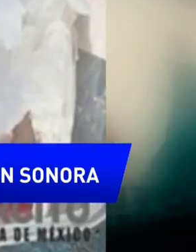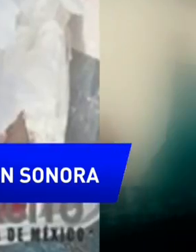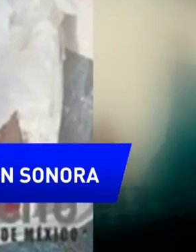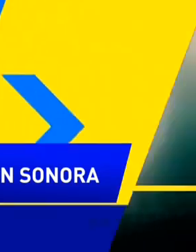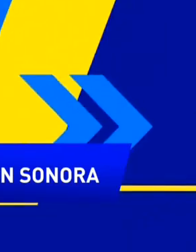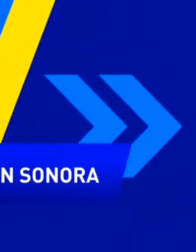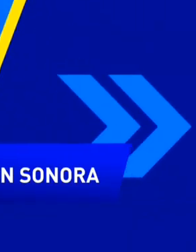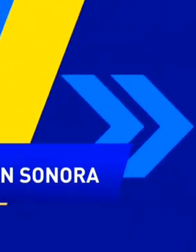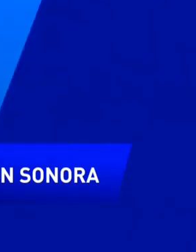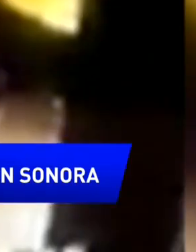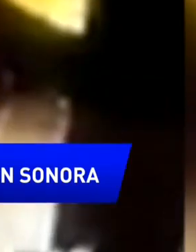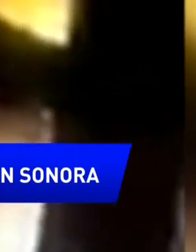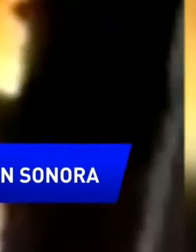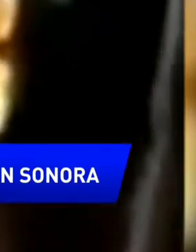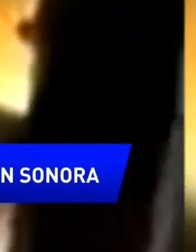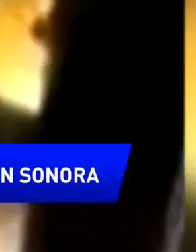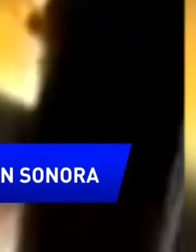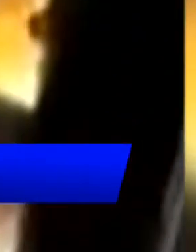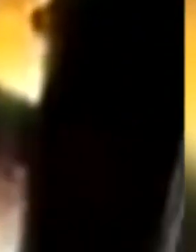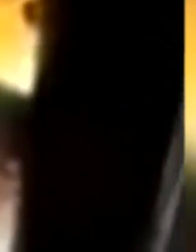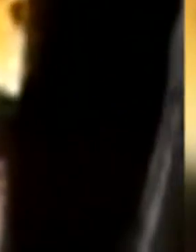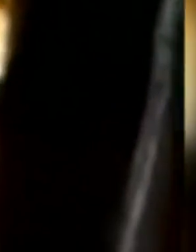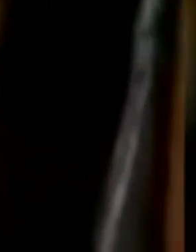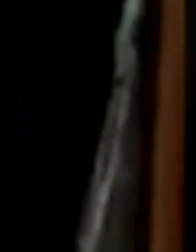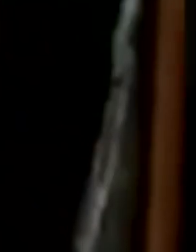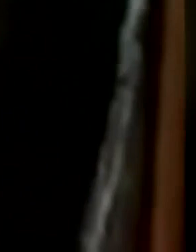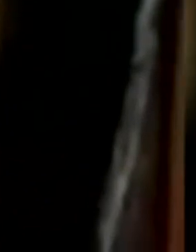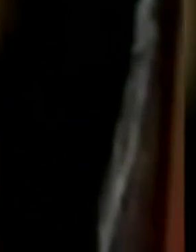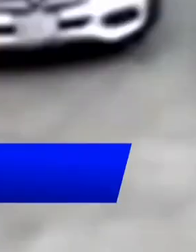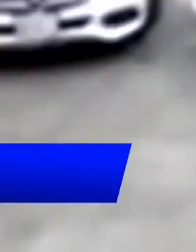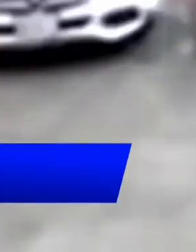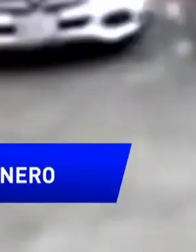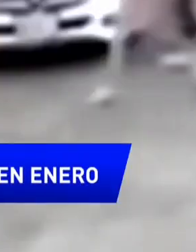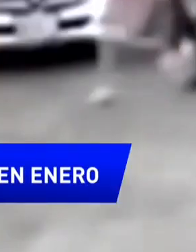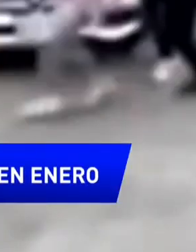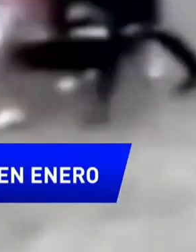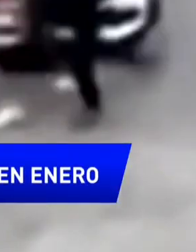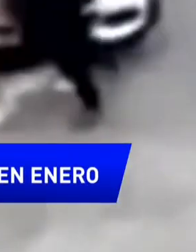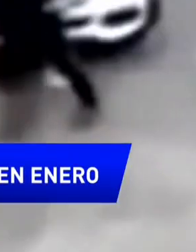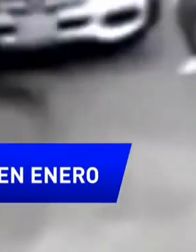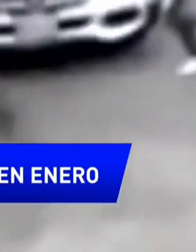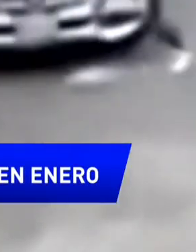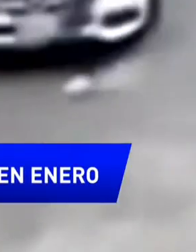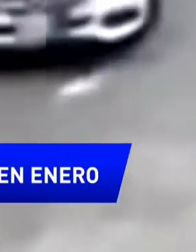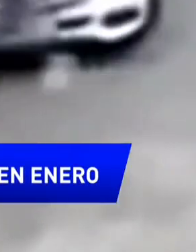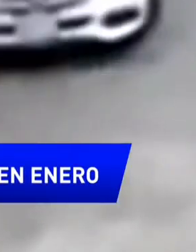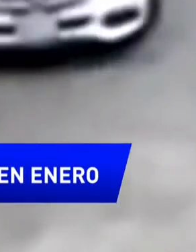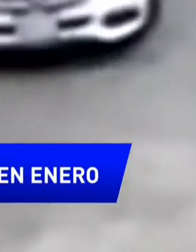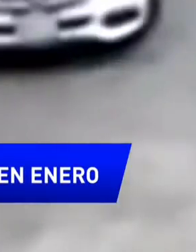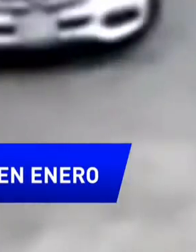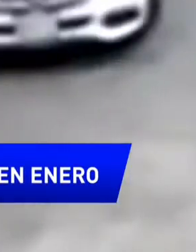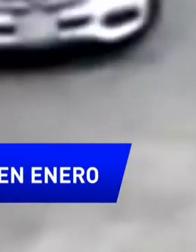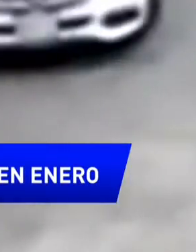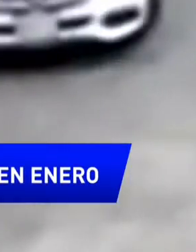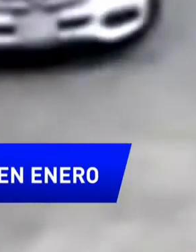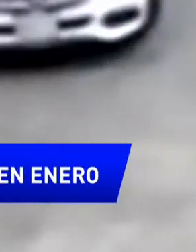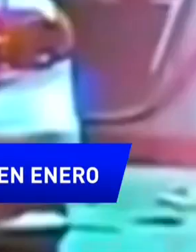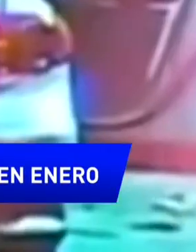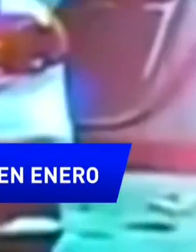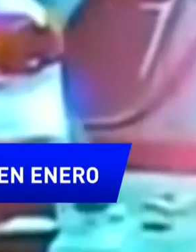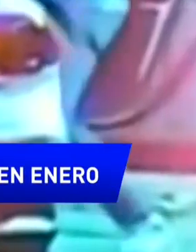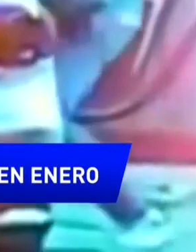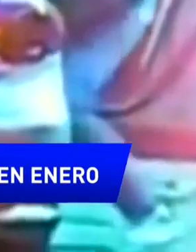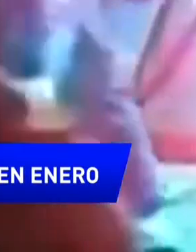mercado negro. La Organización Alto al Secuestro dio a conocer que en enero de este 2021 las víctimas de secuestro aumentaron a 123.